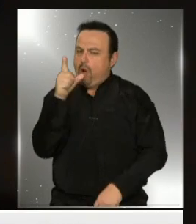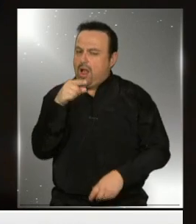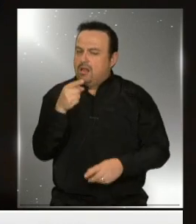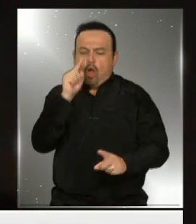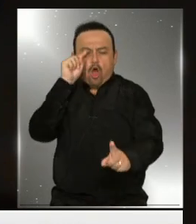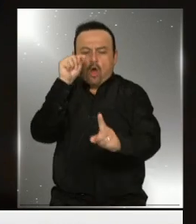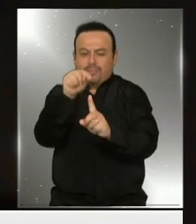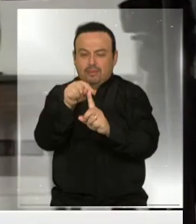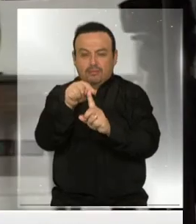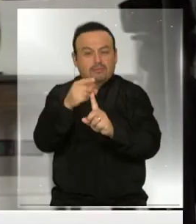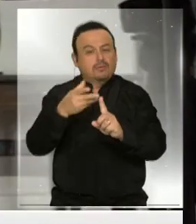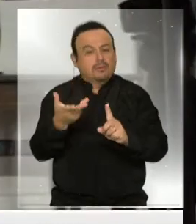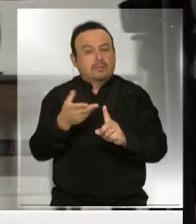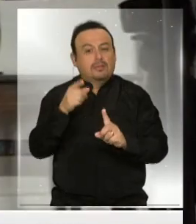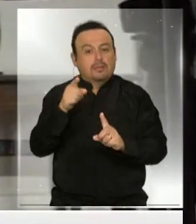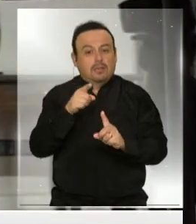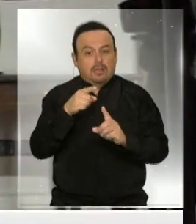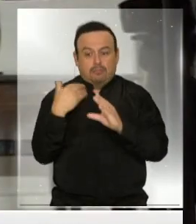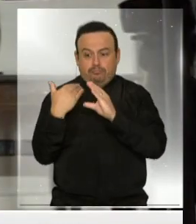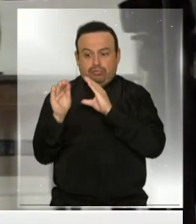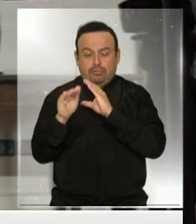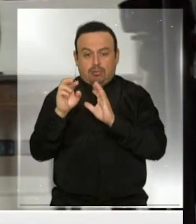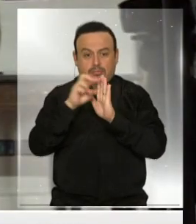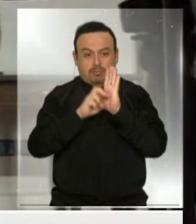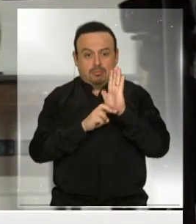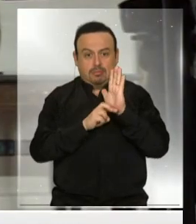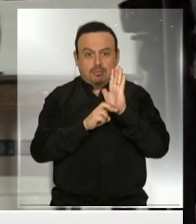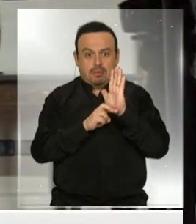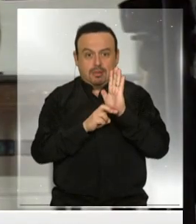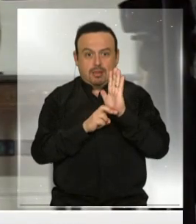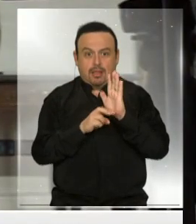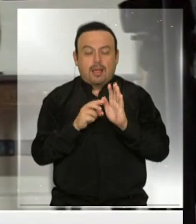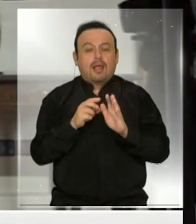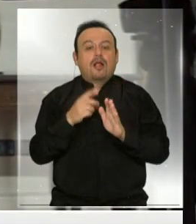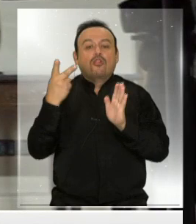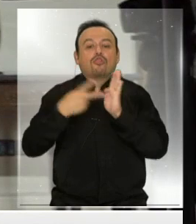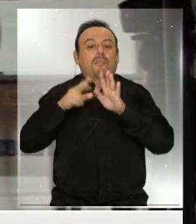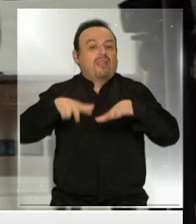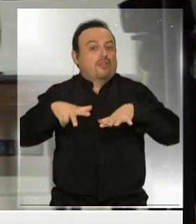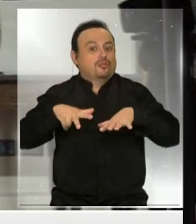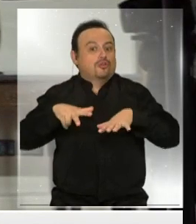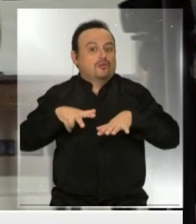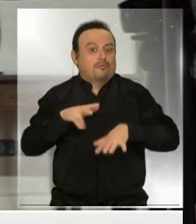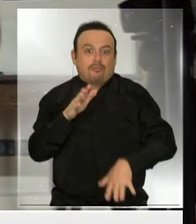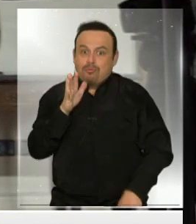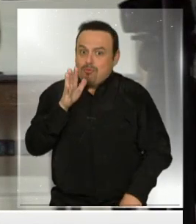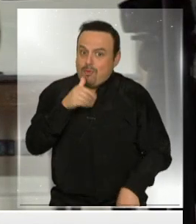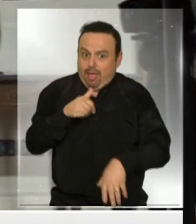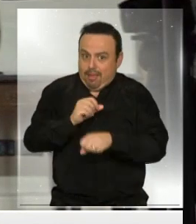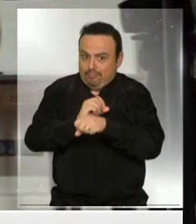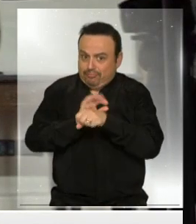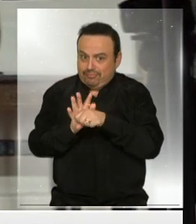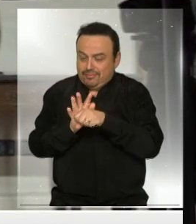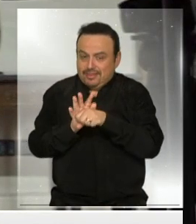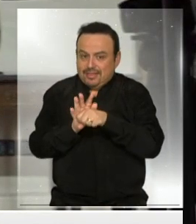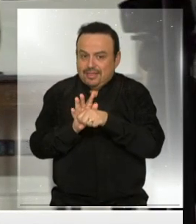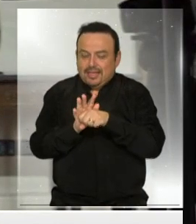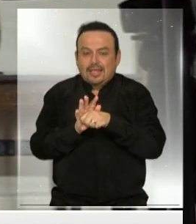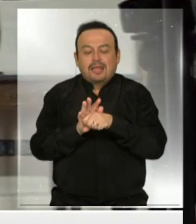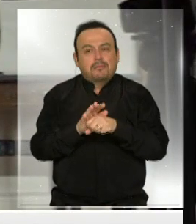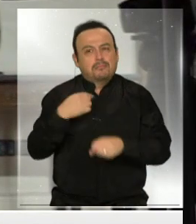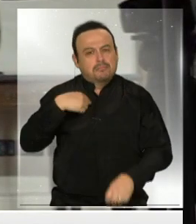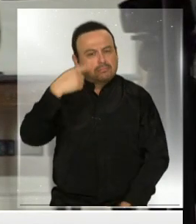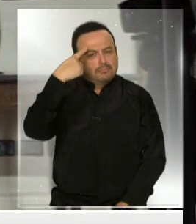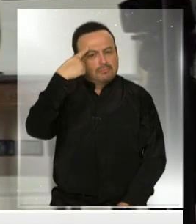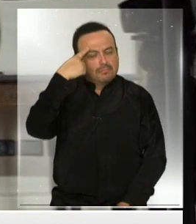Cuando lo enviamos al Congreso, no existía el coronavirus. Lo propusimos al Congreso y al país porque es una muy buena forma